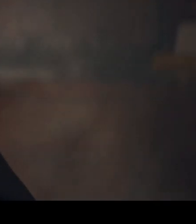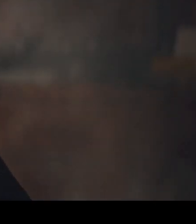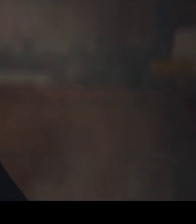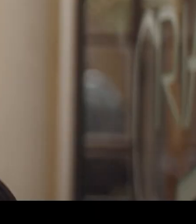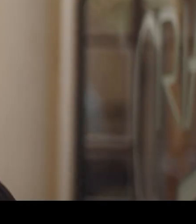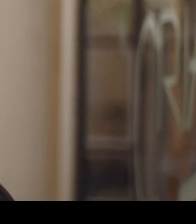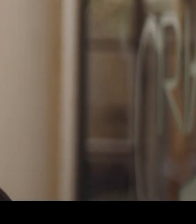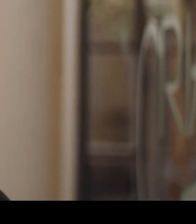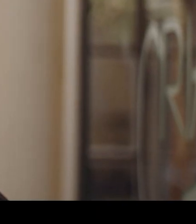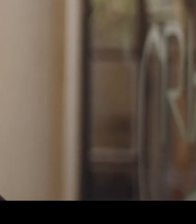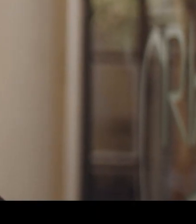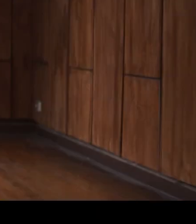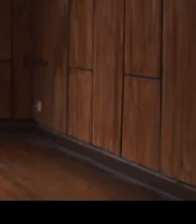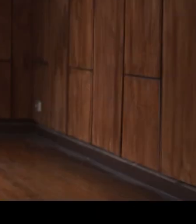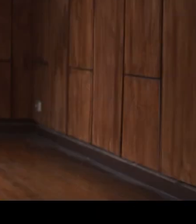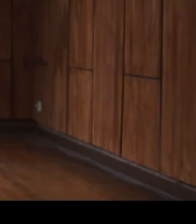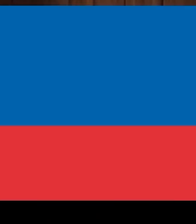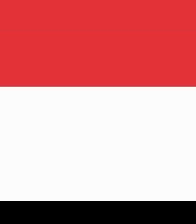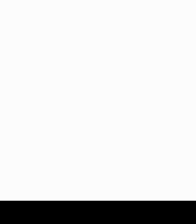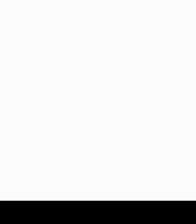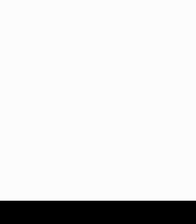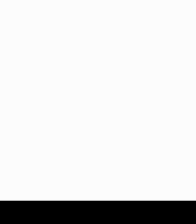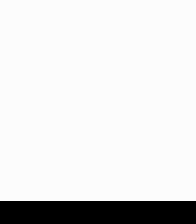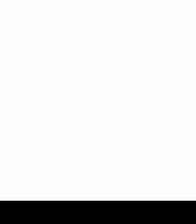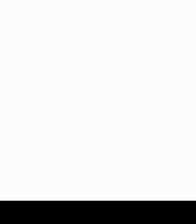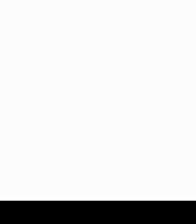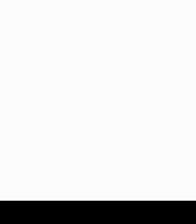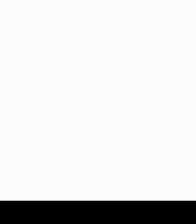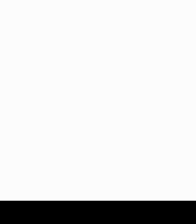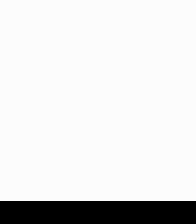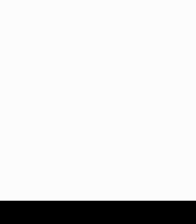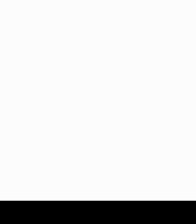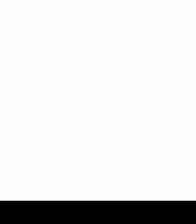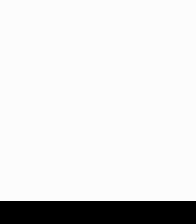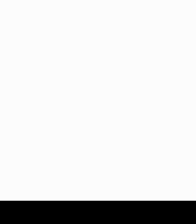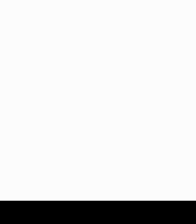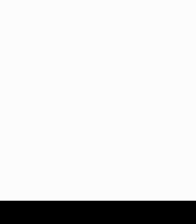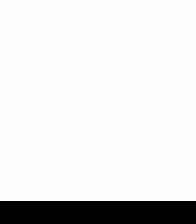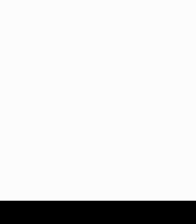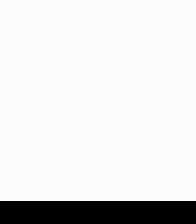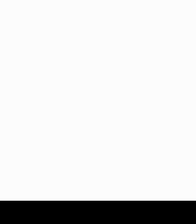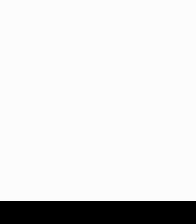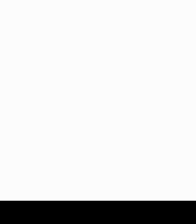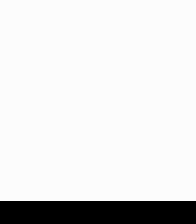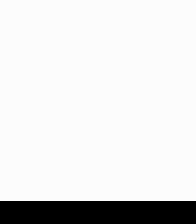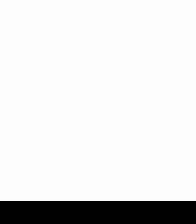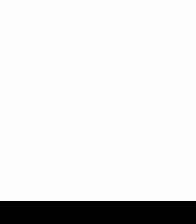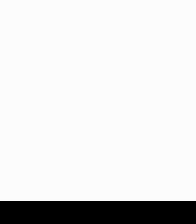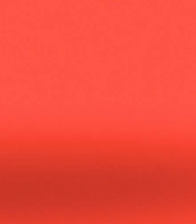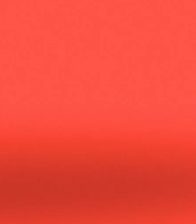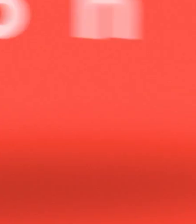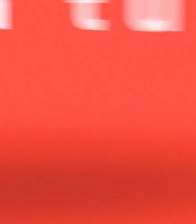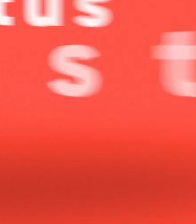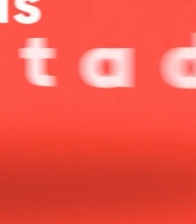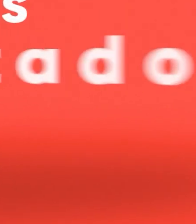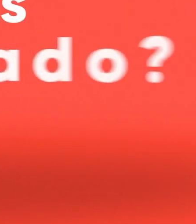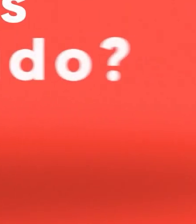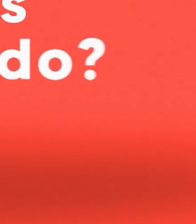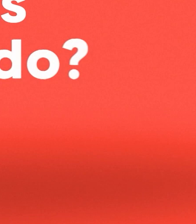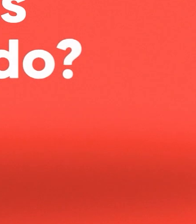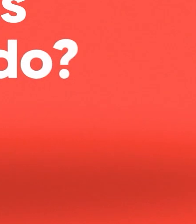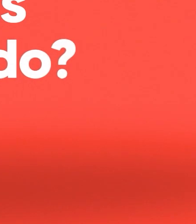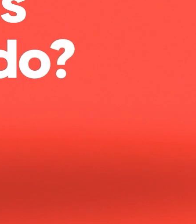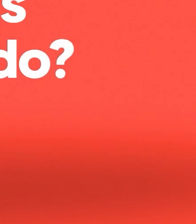cuídense. Previene el VIH y usa condón. Ministerio de Salud. Gobierno de Chile. Presentes por un mejor futuro. ¿Buscas